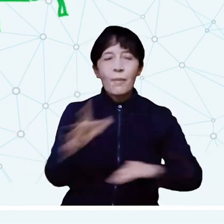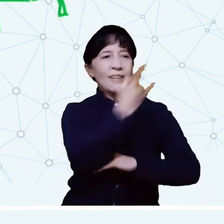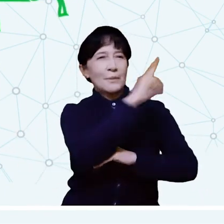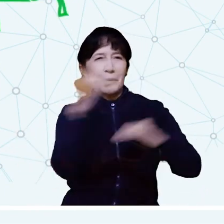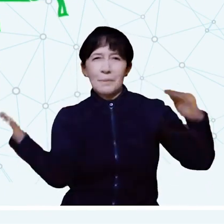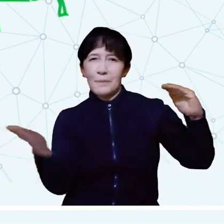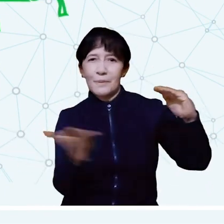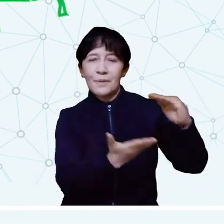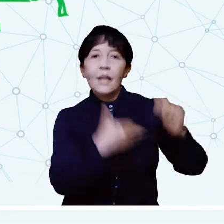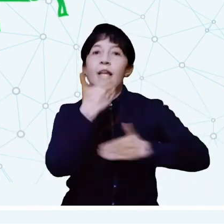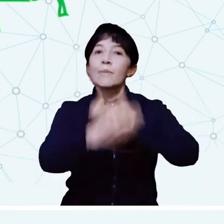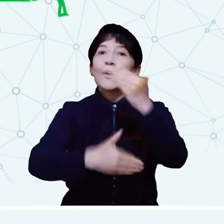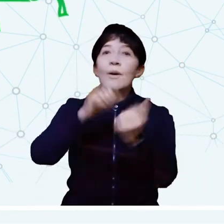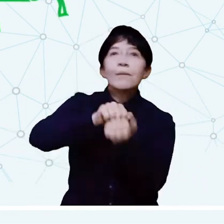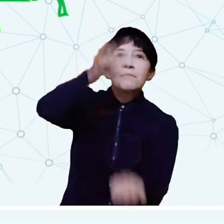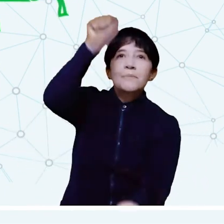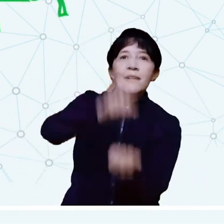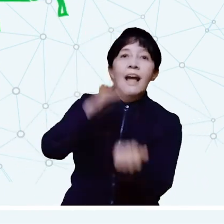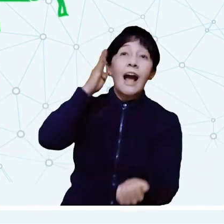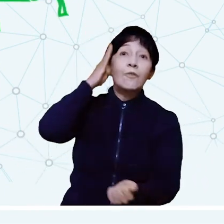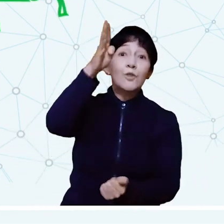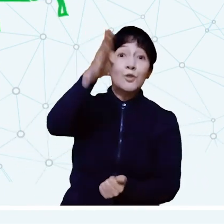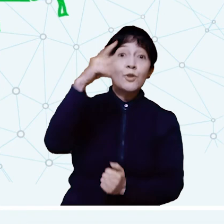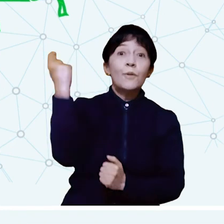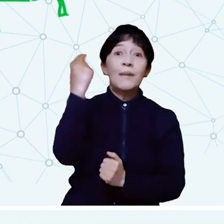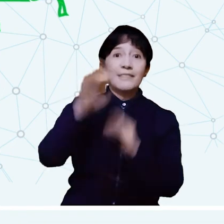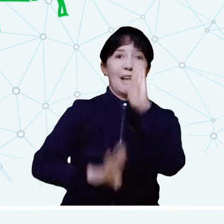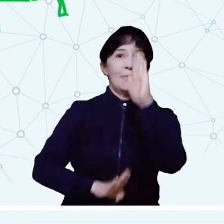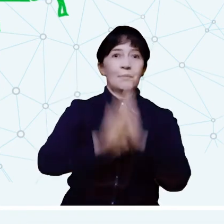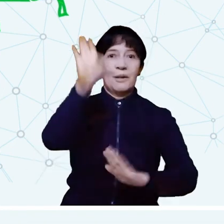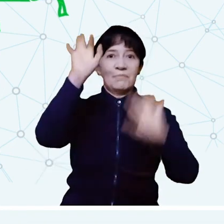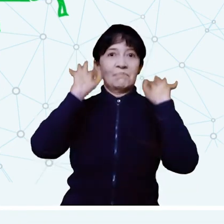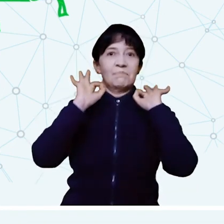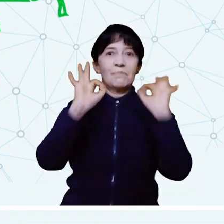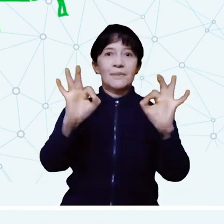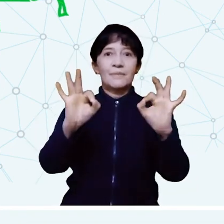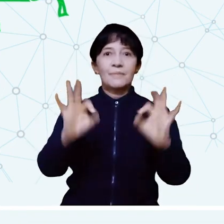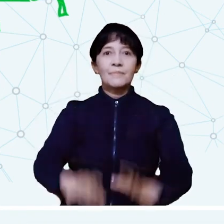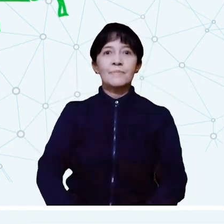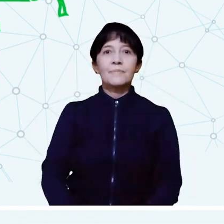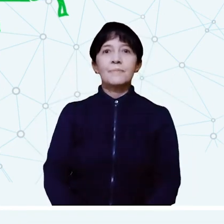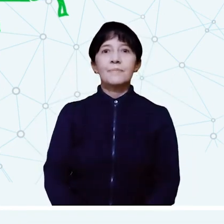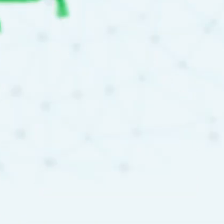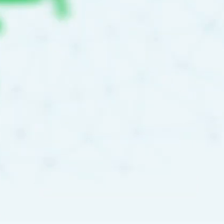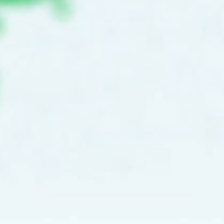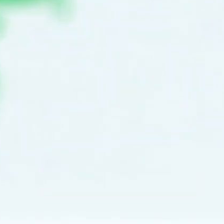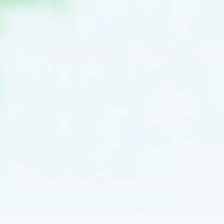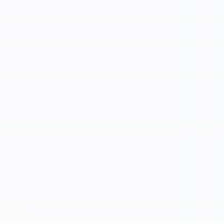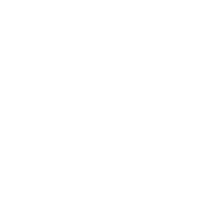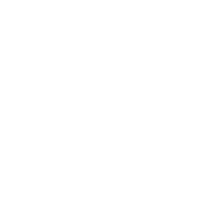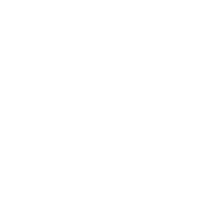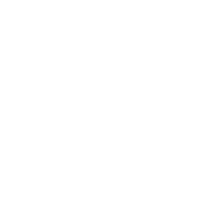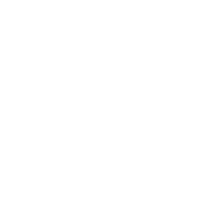bosques, para ponerle fin al flagelo de la deforestación y plantar un mejor futuro para el meta.